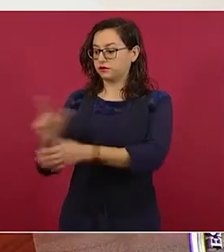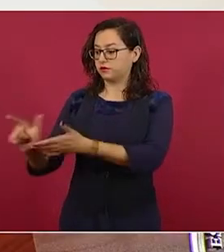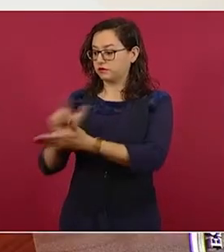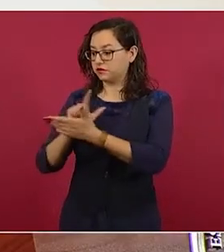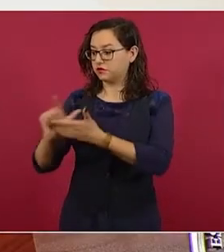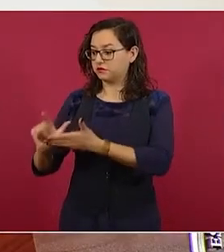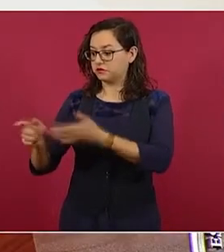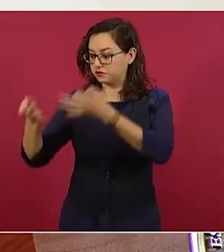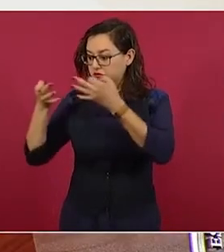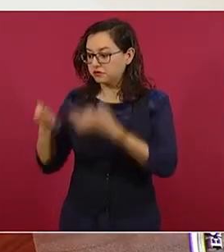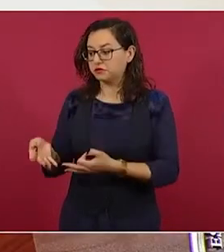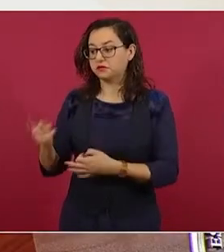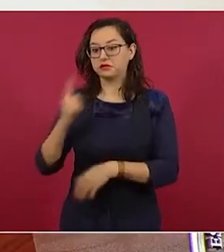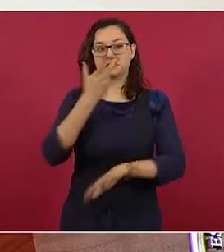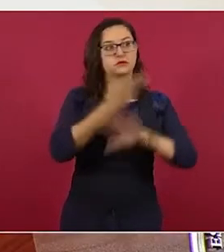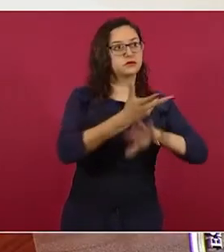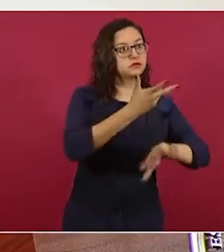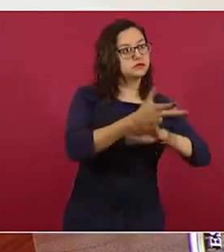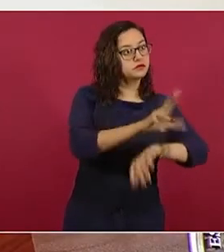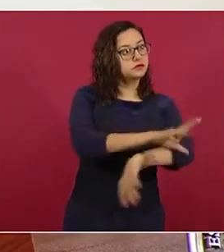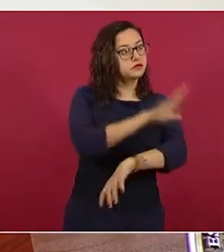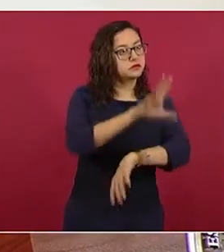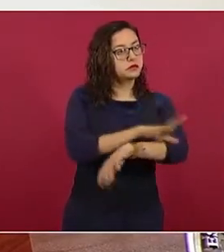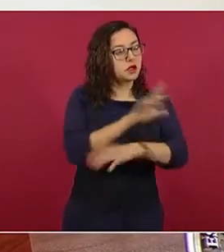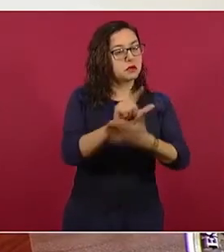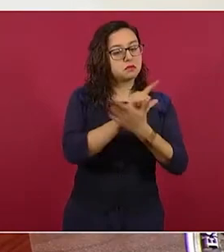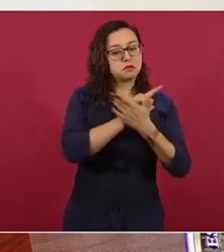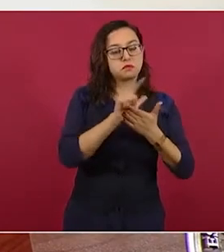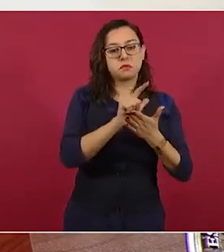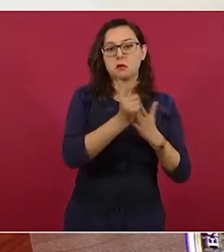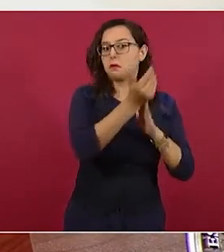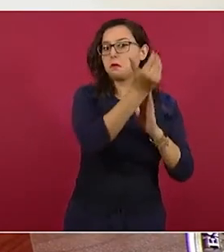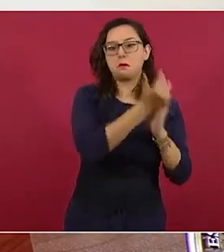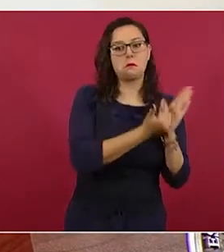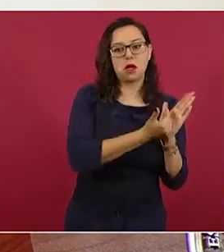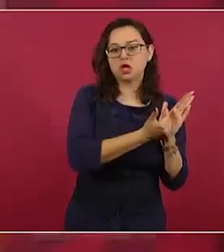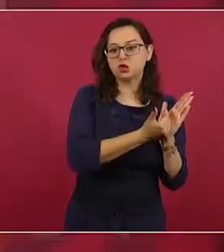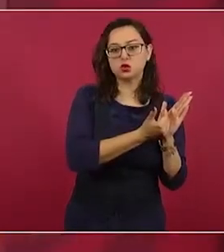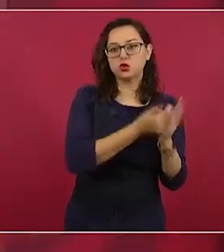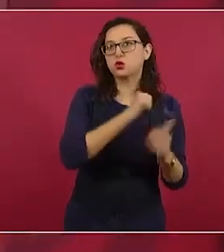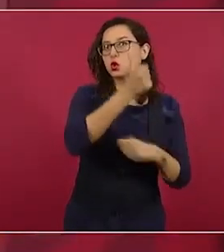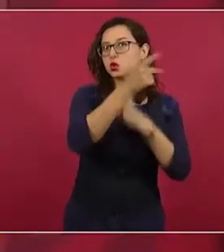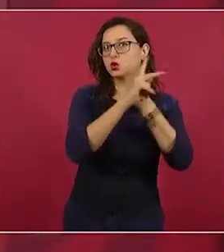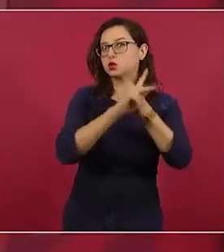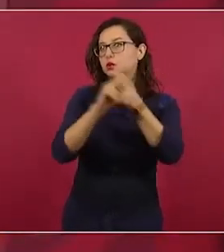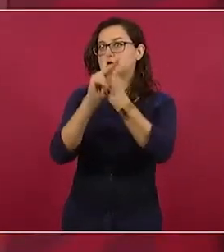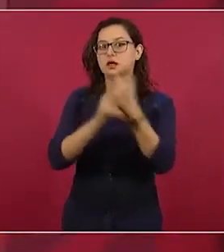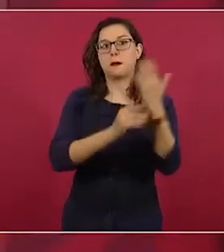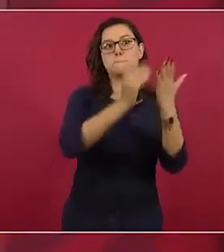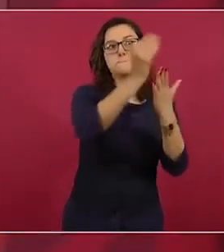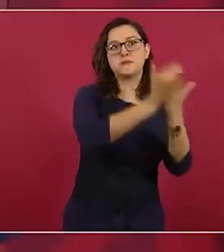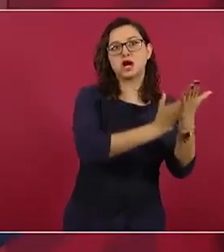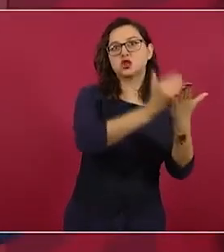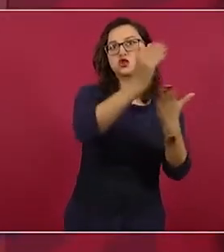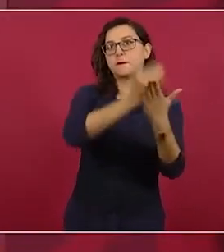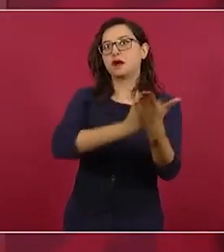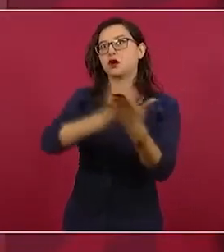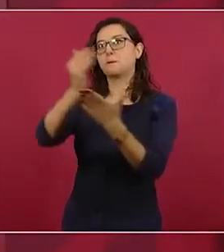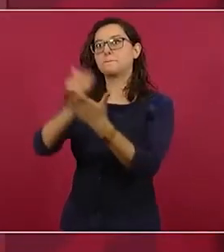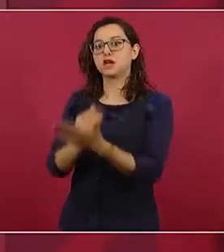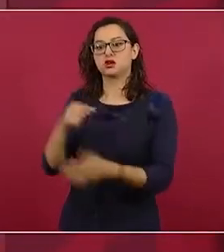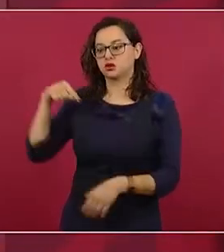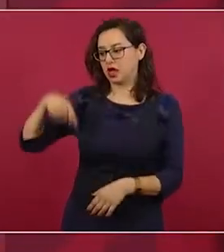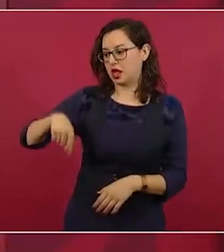Unidos y que otros países del mundo. Lo que pasa que